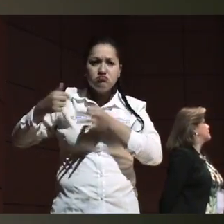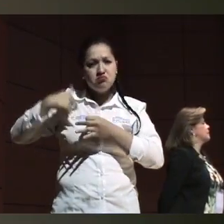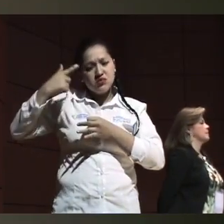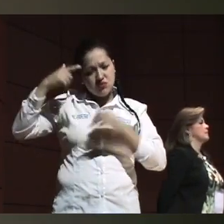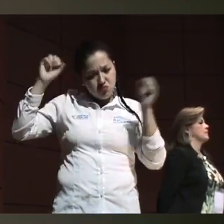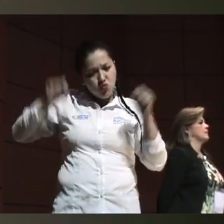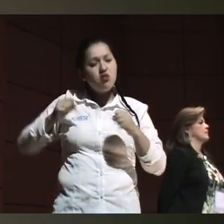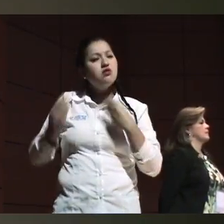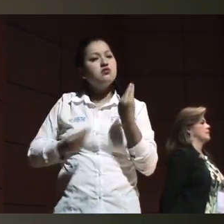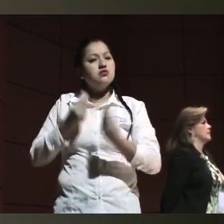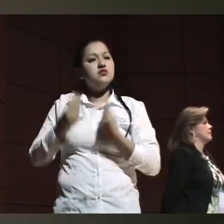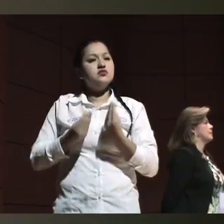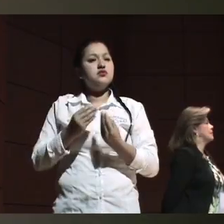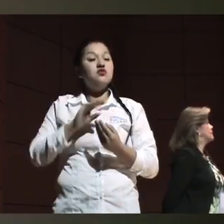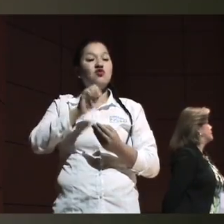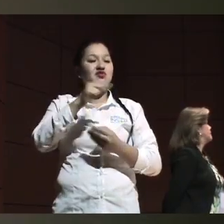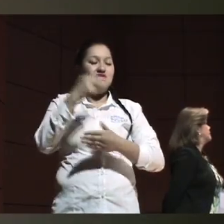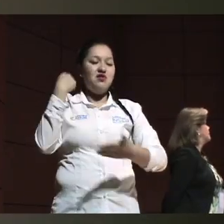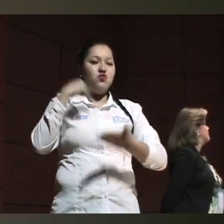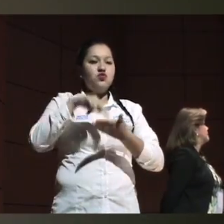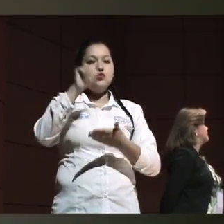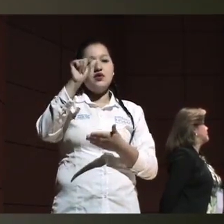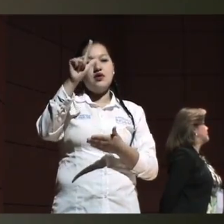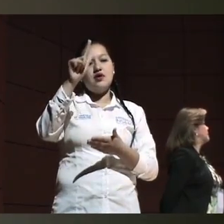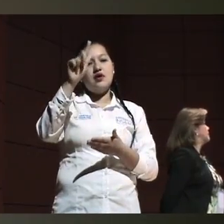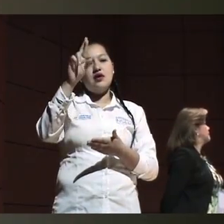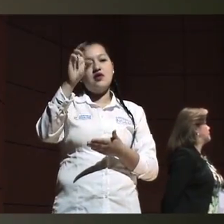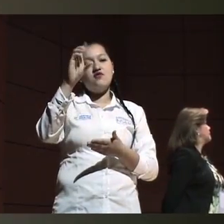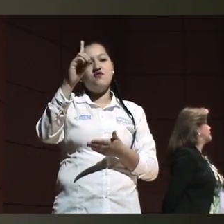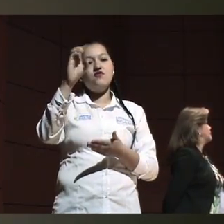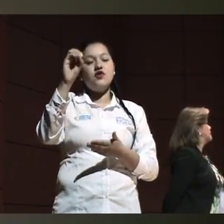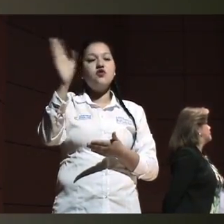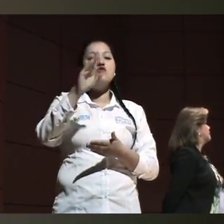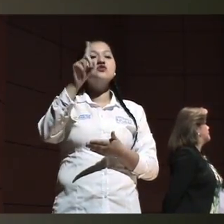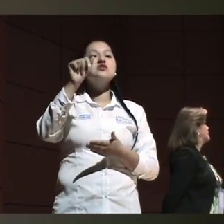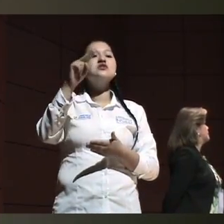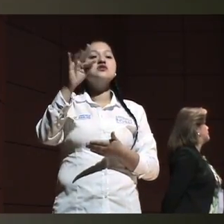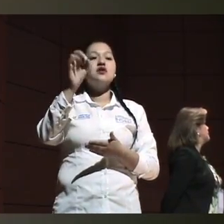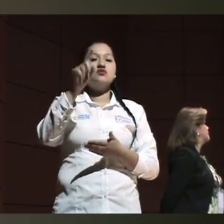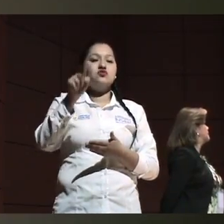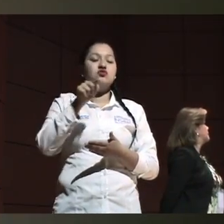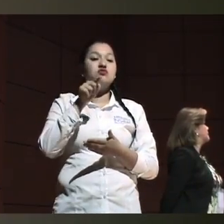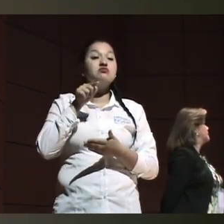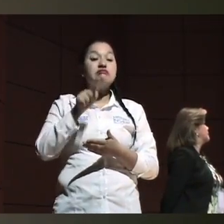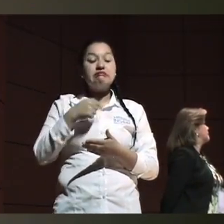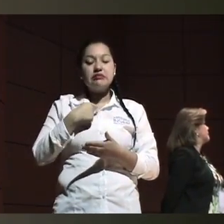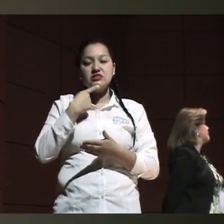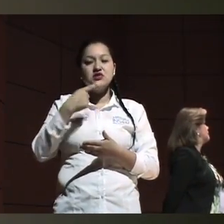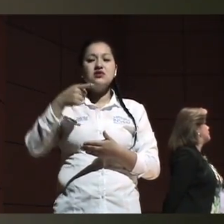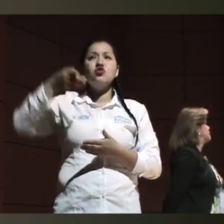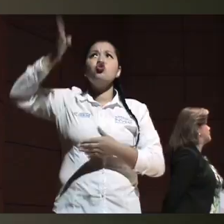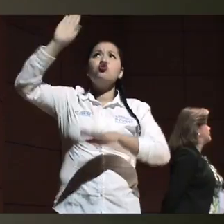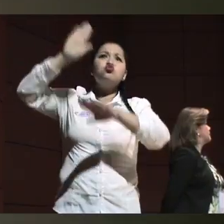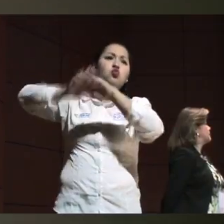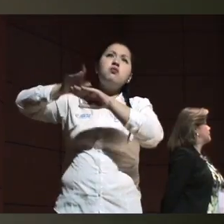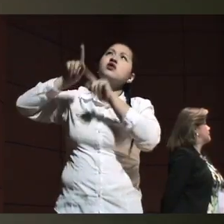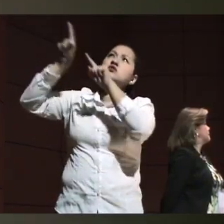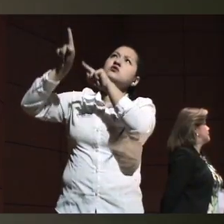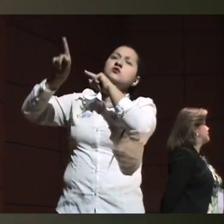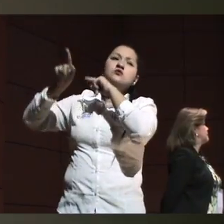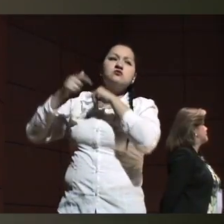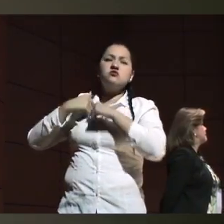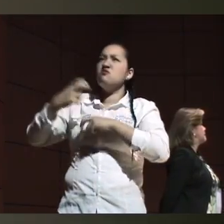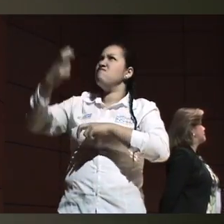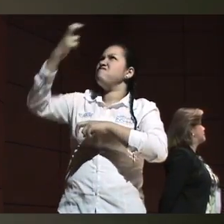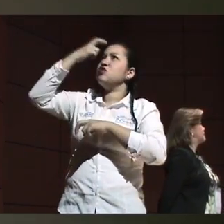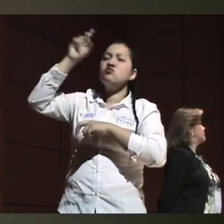hacer. Alfredo Santos, que es el papá de otra de nuestras voluntarias, dice, a Dios no le reprocho nada, por lo contrario, cada